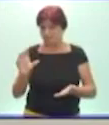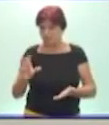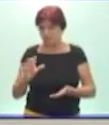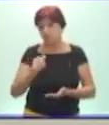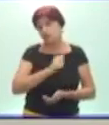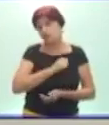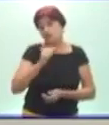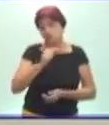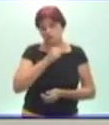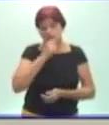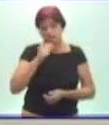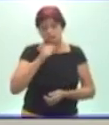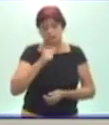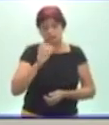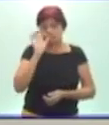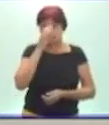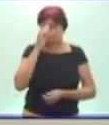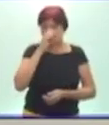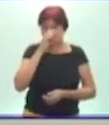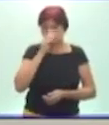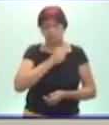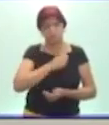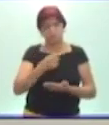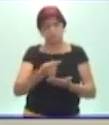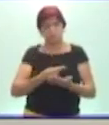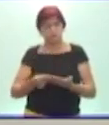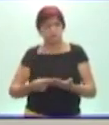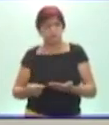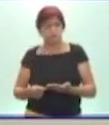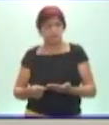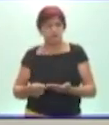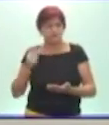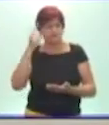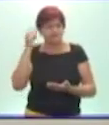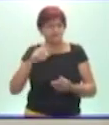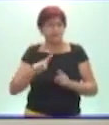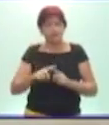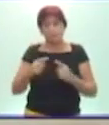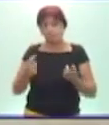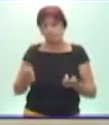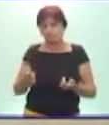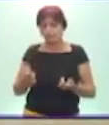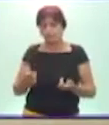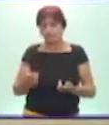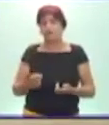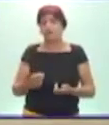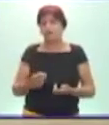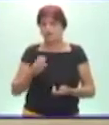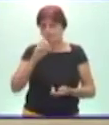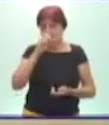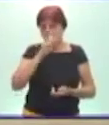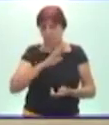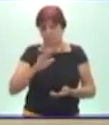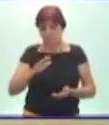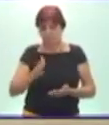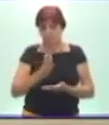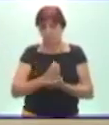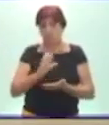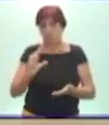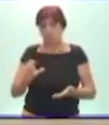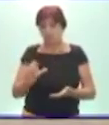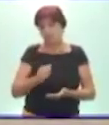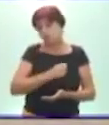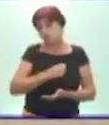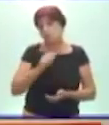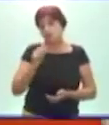y el niño de la primera infancia tiene dibujar. ¿Ustedes saben por qué? Porque la preferencia del niño en edad escolar es cantar. Entonces,